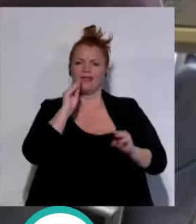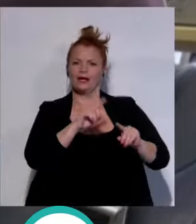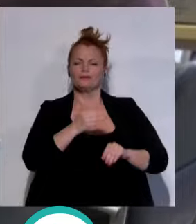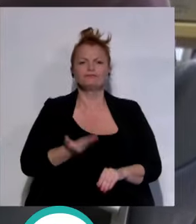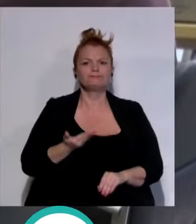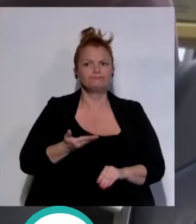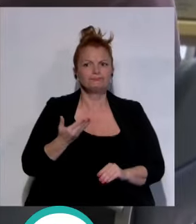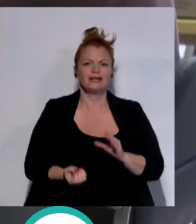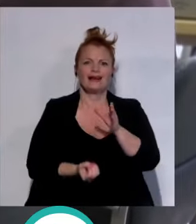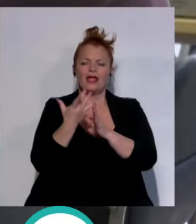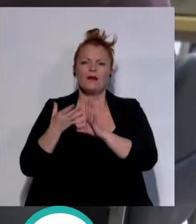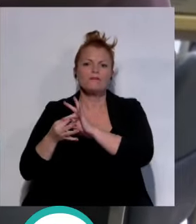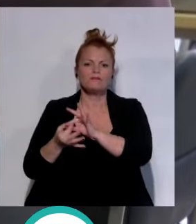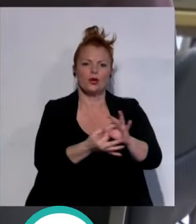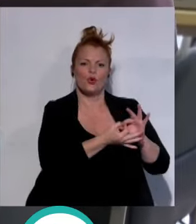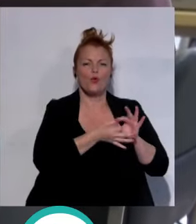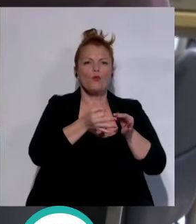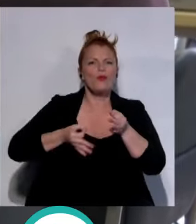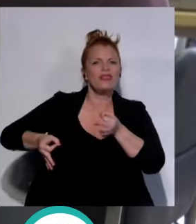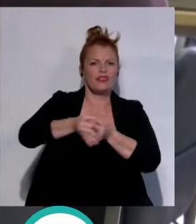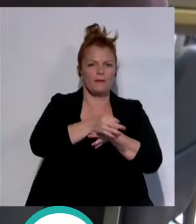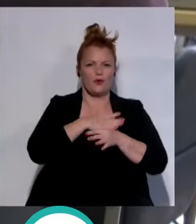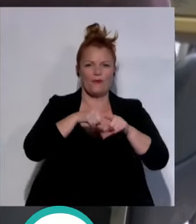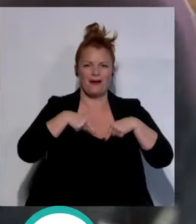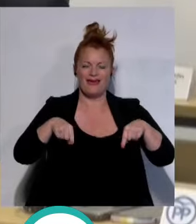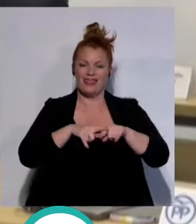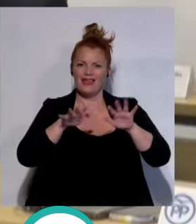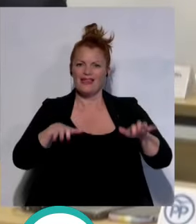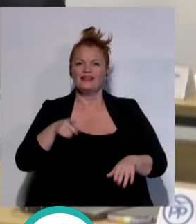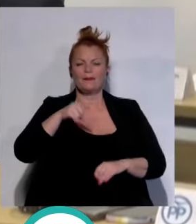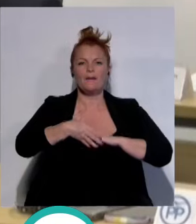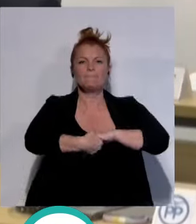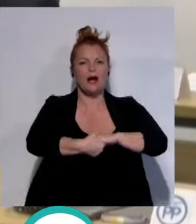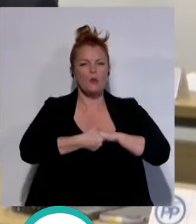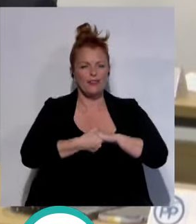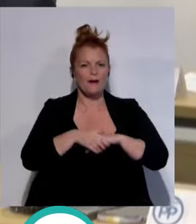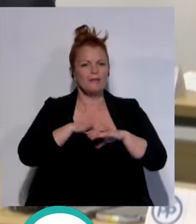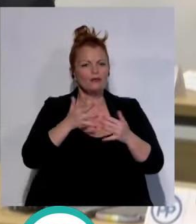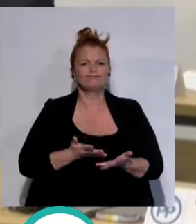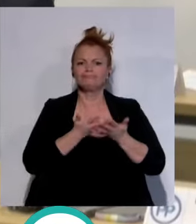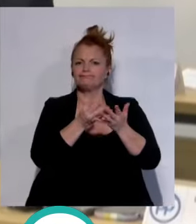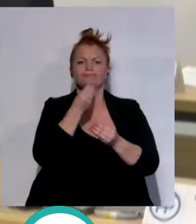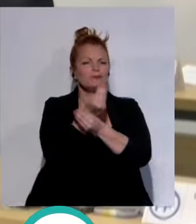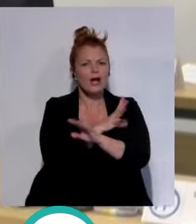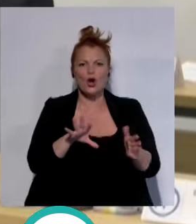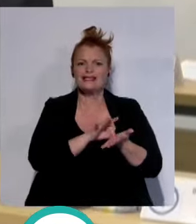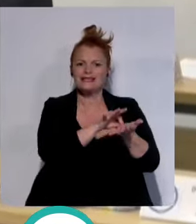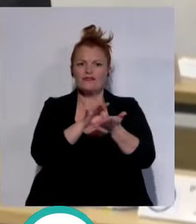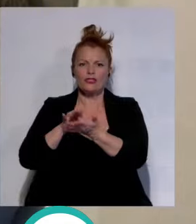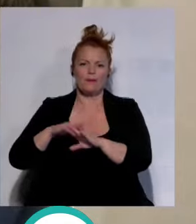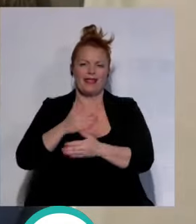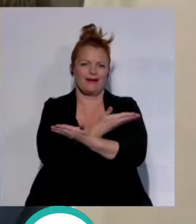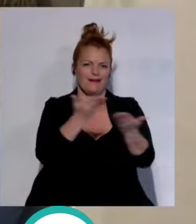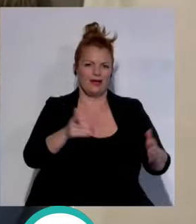de crear alianzas entre los municipios que forman parte de la Bahía de Cádiz y de la Mancomunidad, para ofrecer los mejores servicios a la